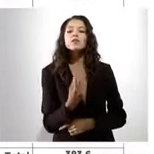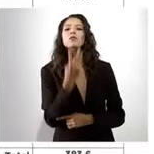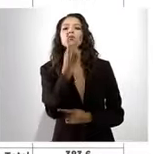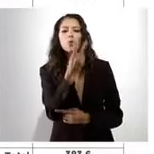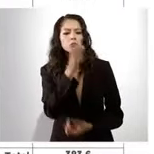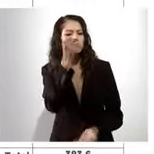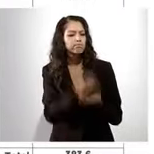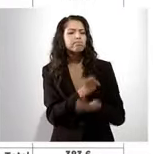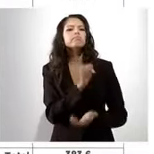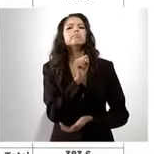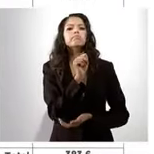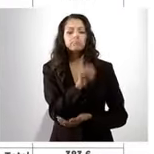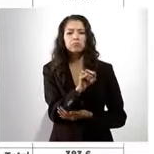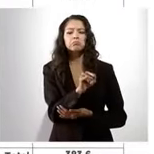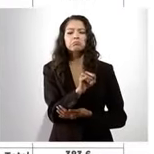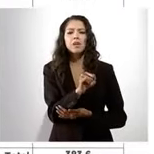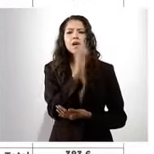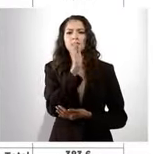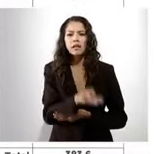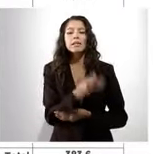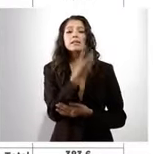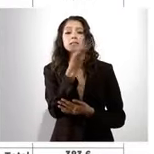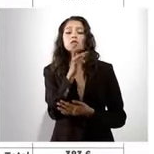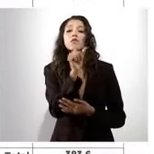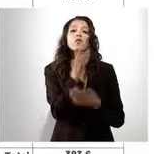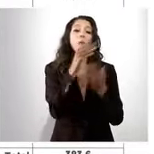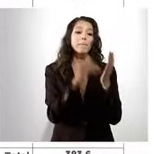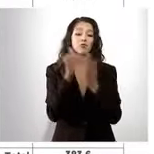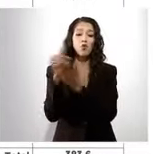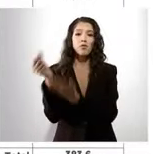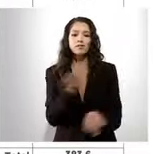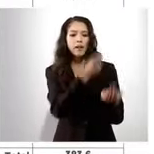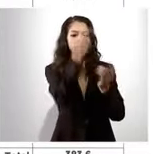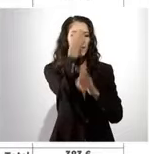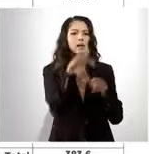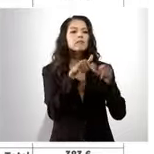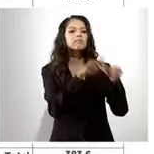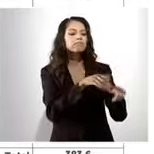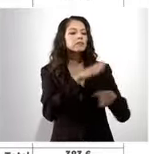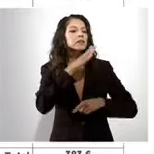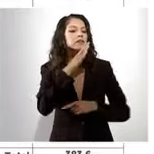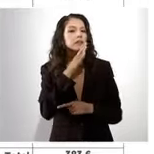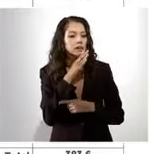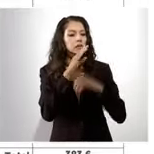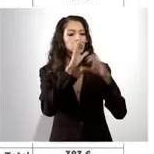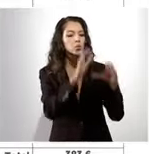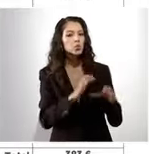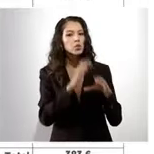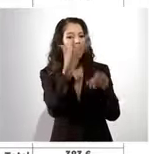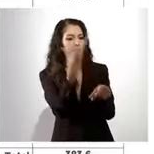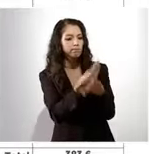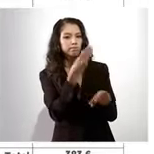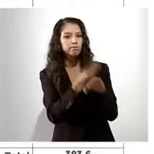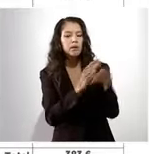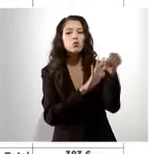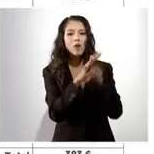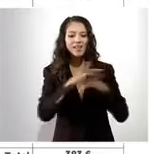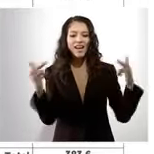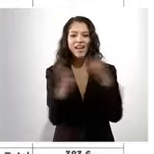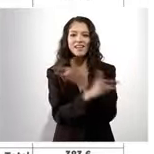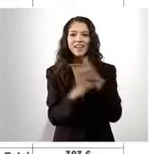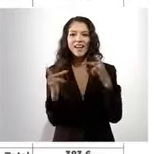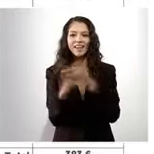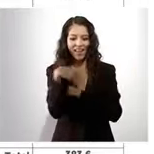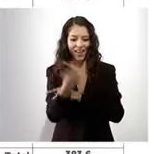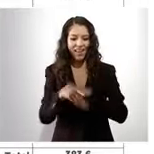se han autorizado 383 millones de pesos a fin de dar continuidad a la conservación y mantenimiento de infraestructura carretera del